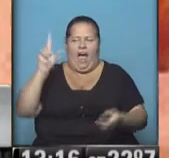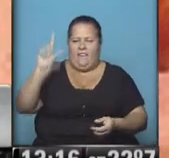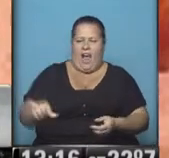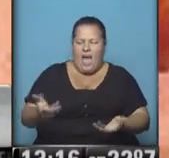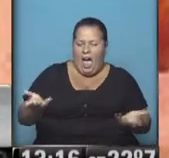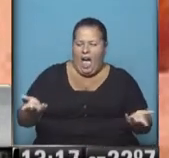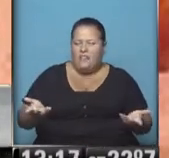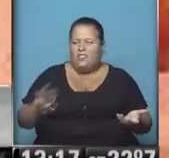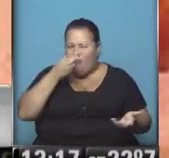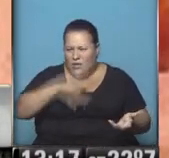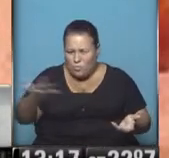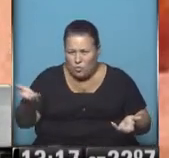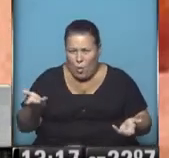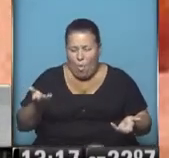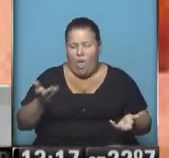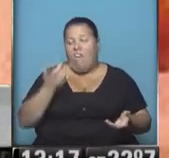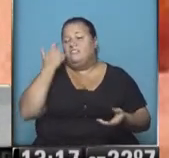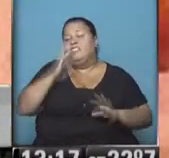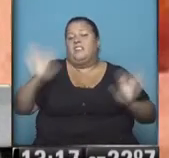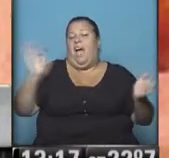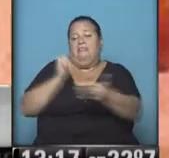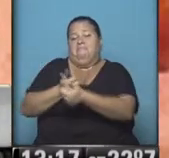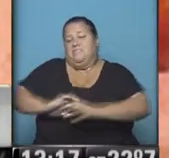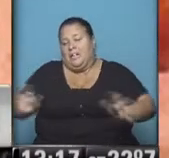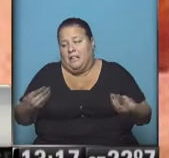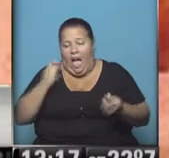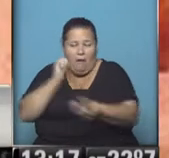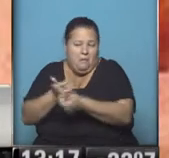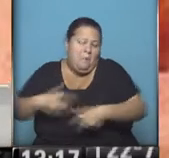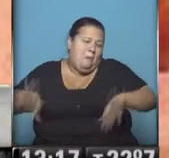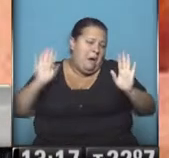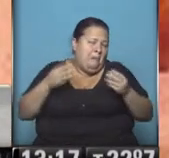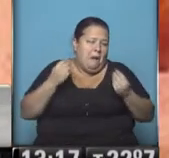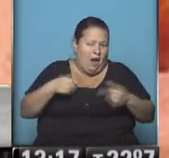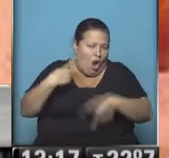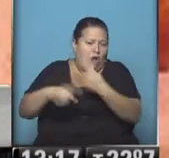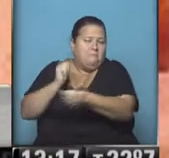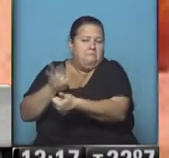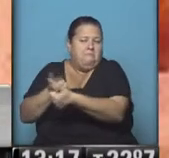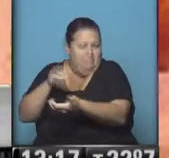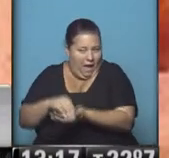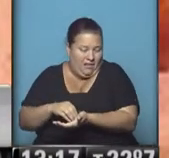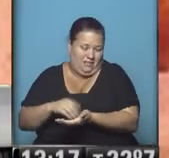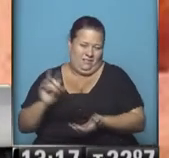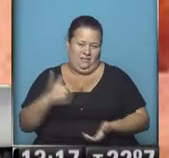tienen, que total, como ya le pasó y ya lo abusaron, bueno, entonces que lo sigan abusando.